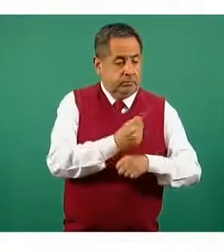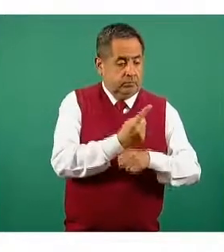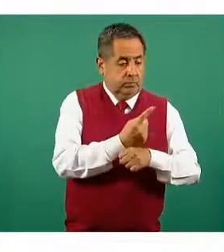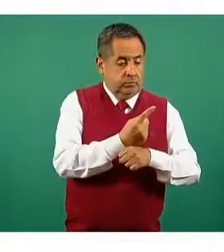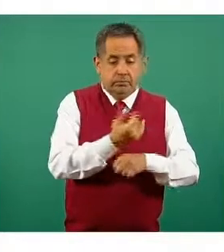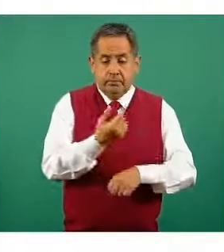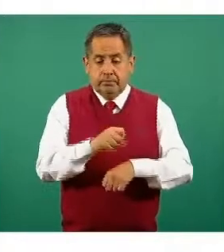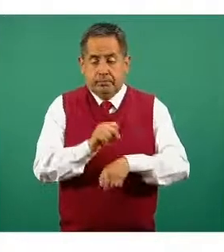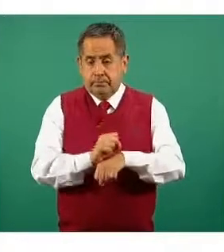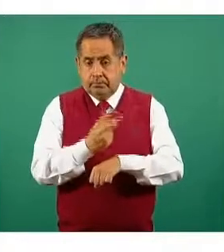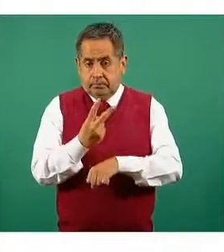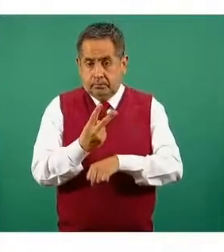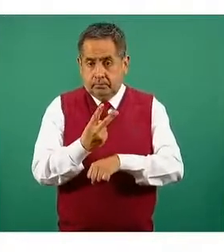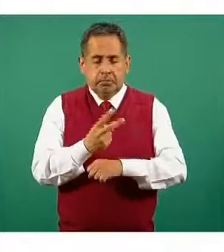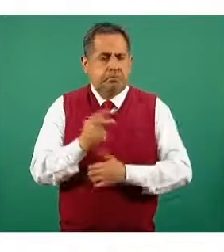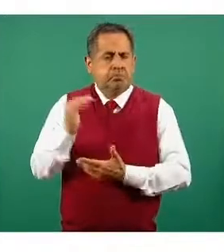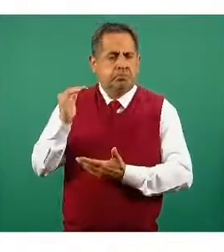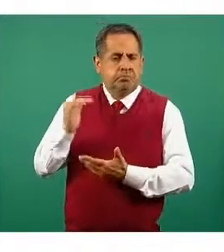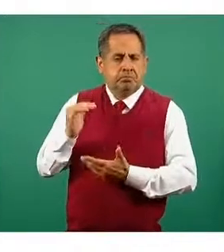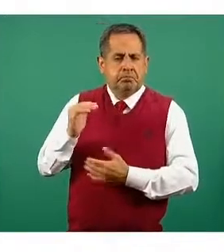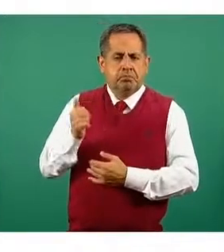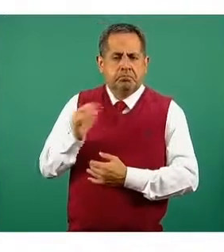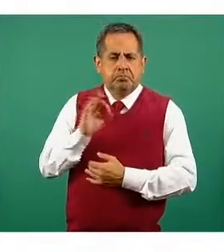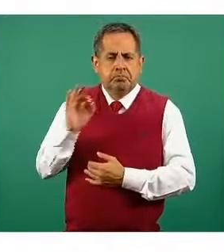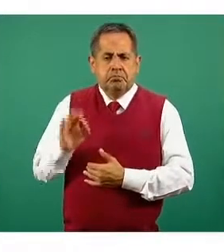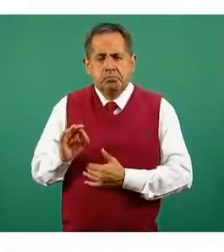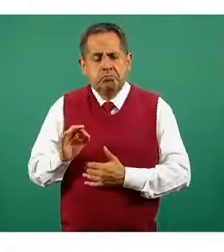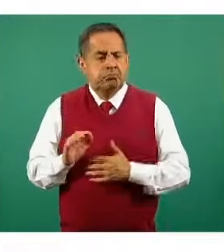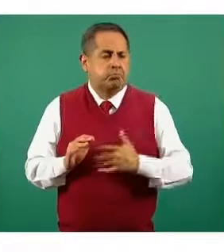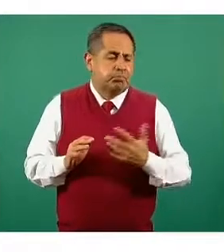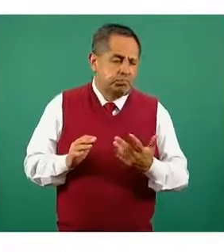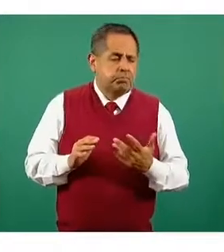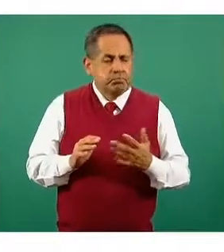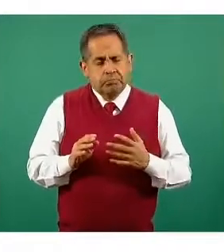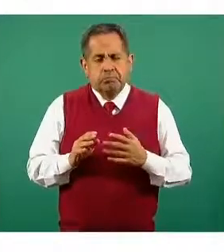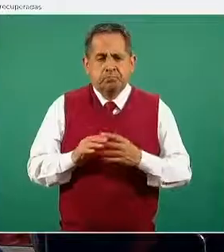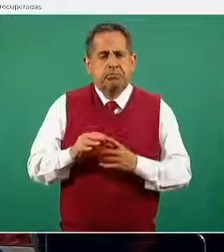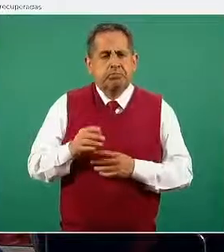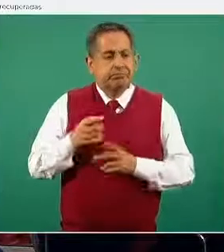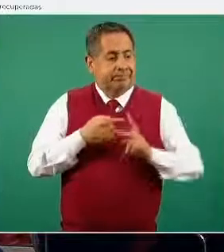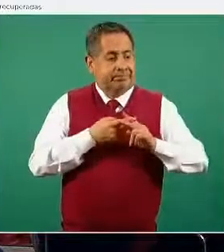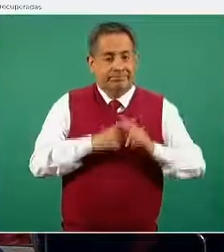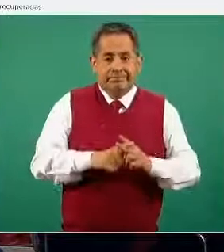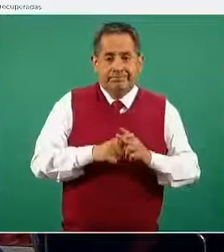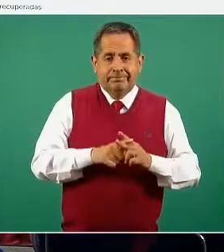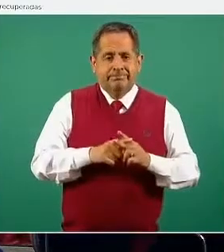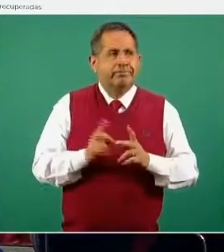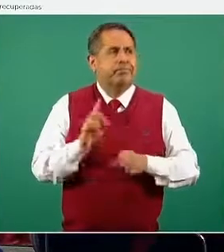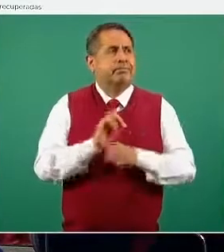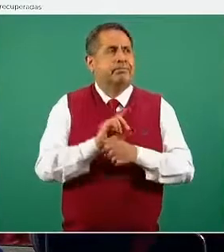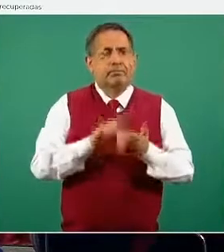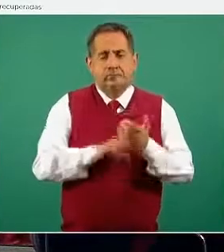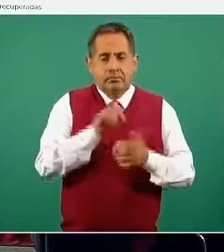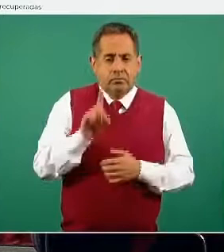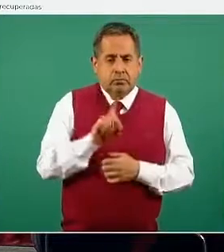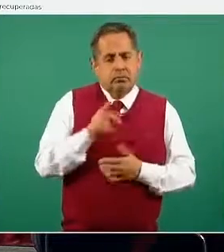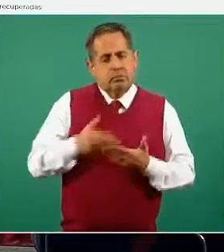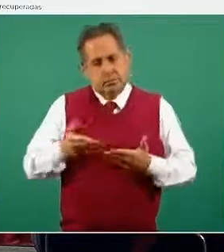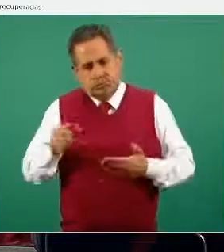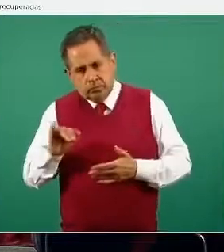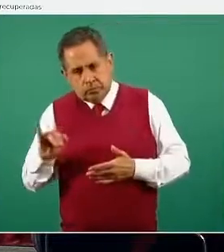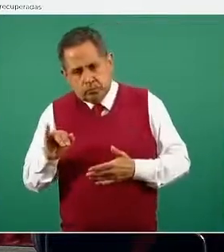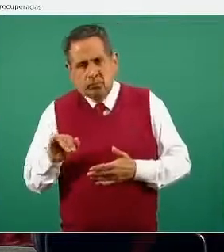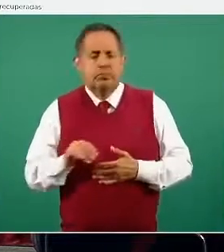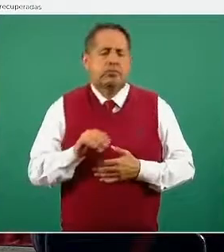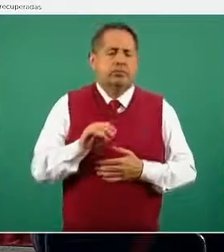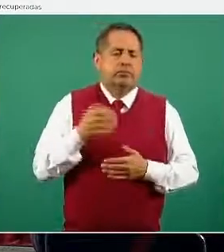semana dos de este año, el cual ha venido reduciéndose desde que abrimos con él el día domingo, hoy es jueves, todavía